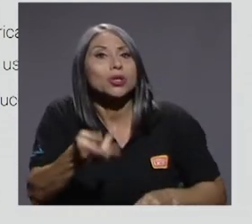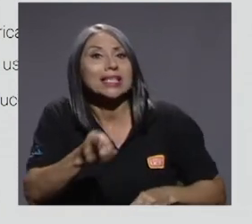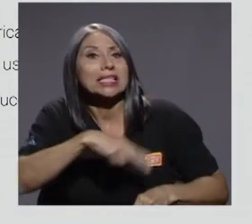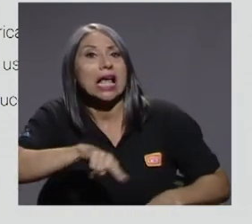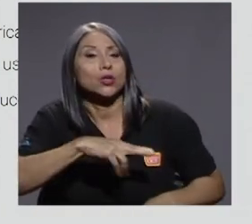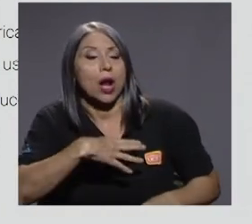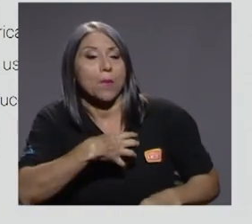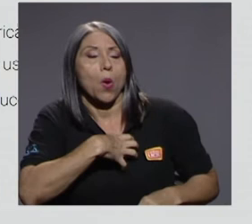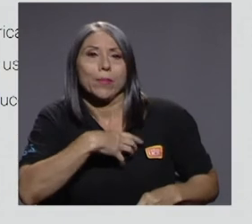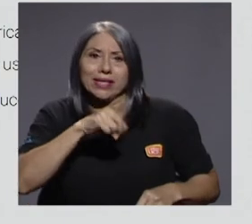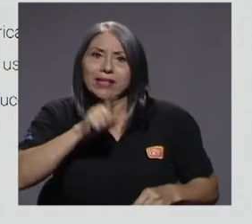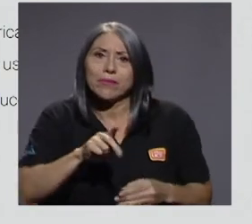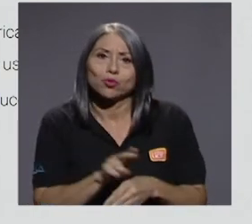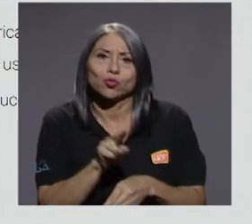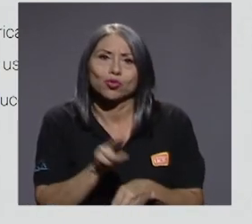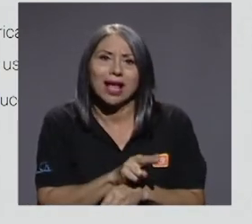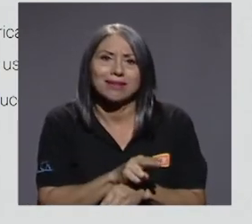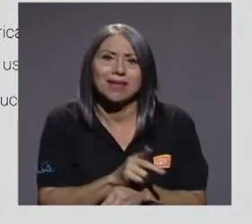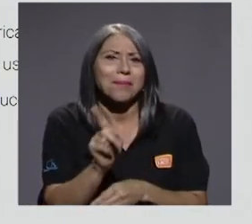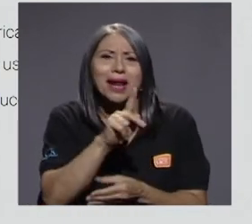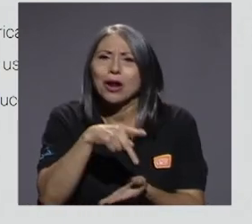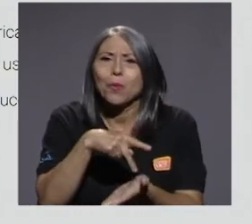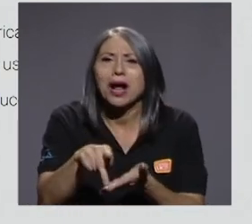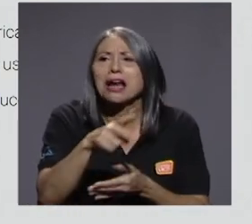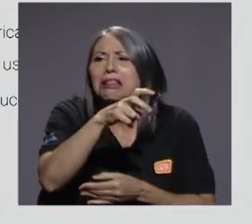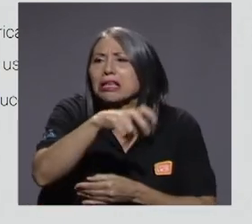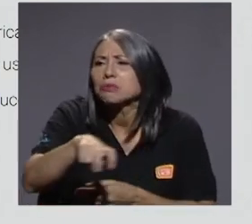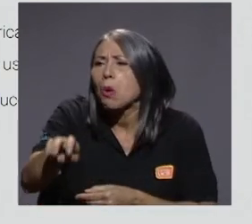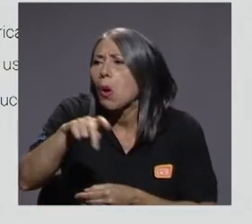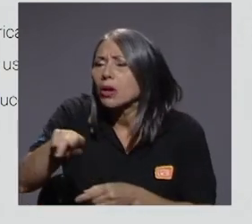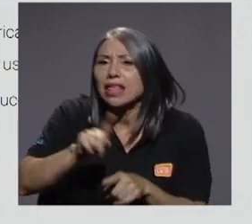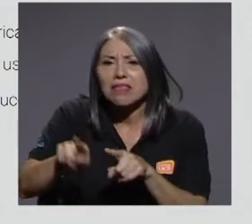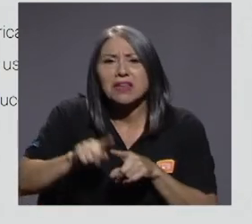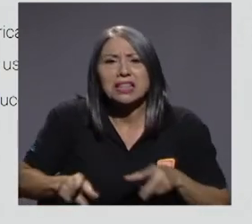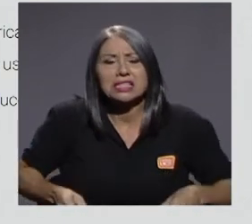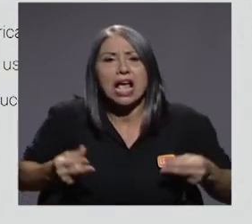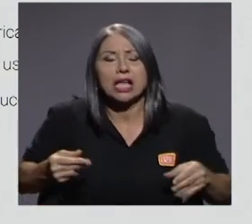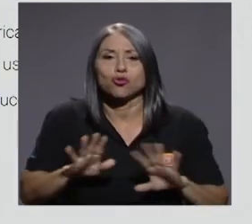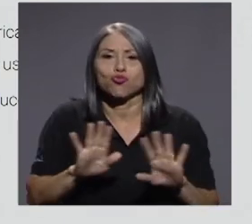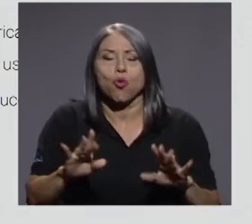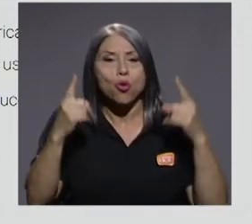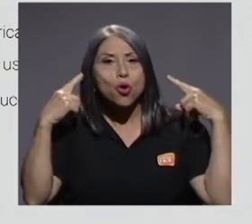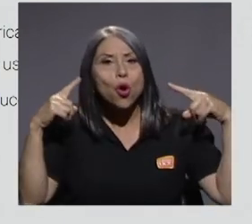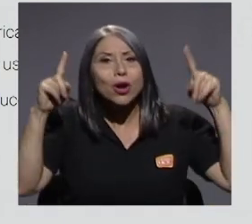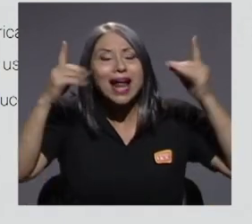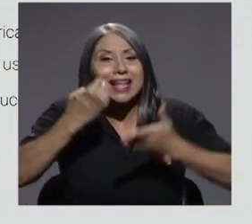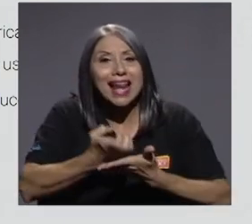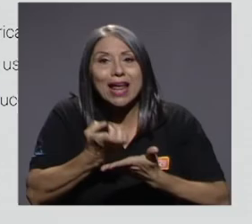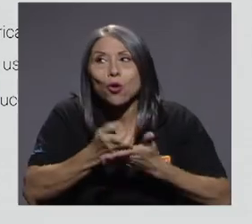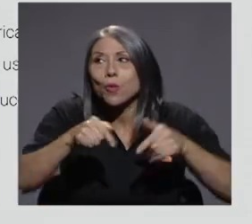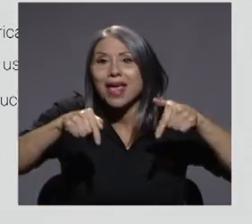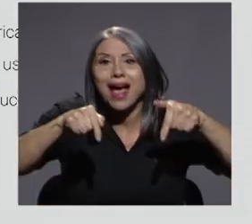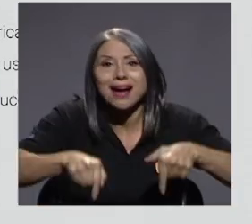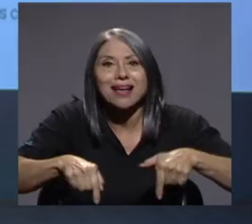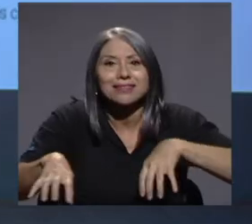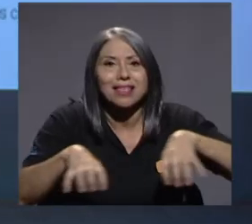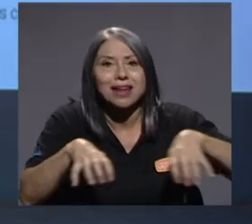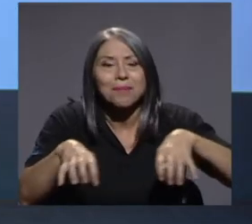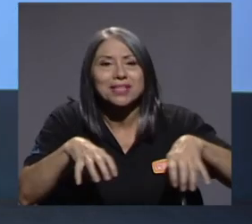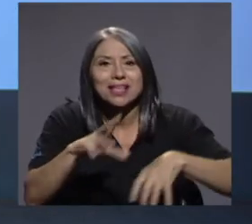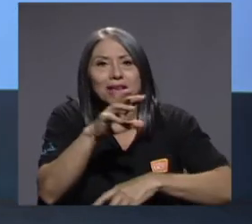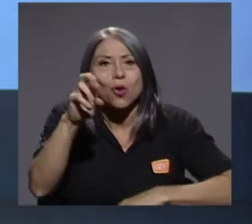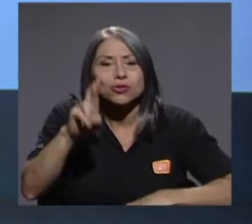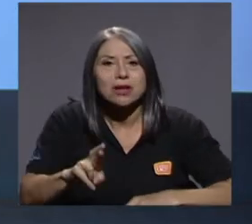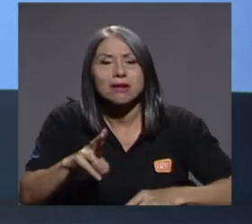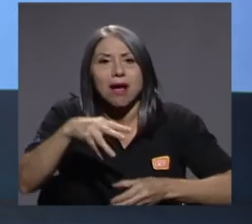transporte y otros gastos asociados y además lograr que la economía acá se dinamice a lo interno. Eso es lo que